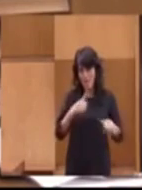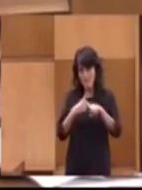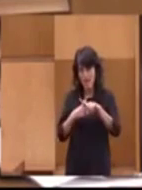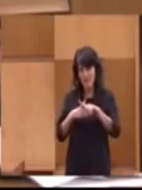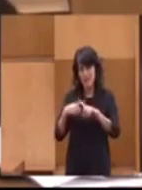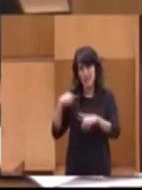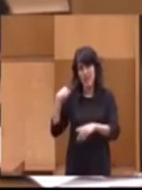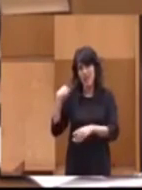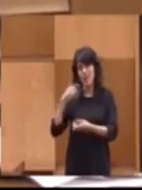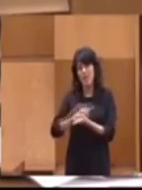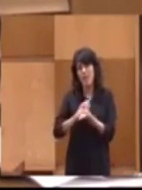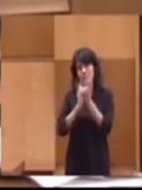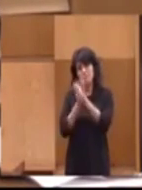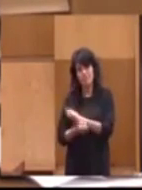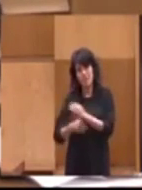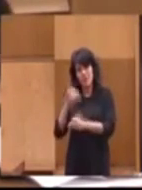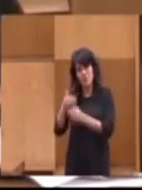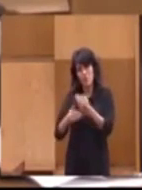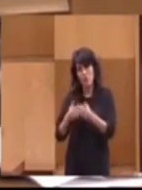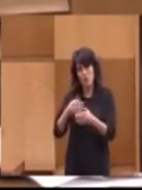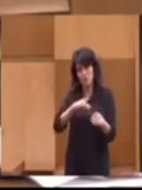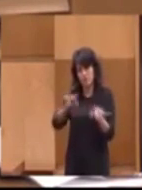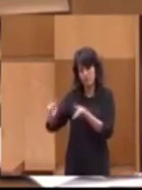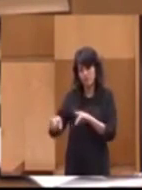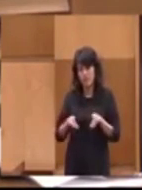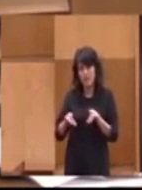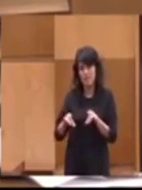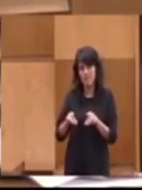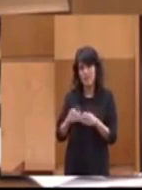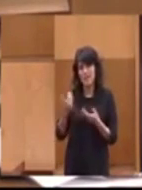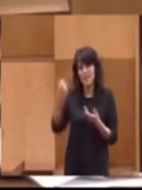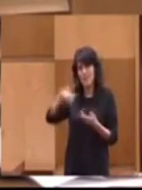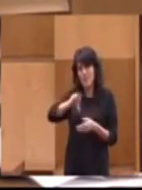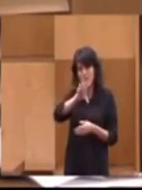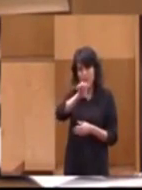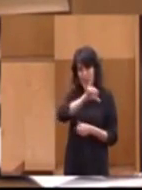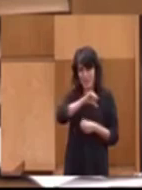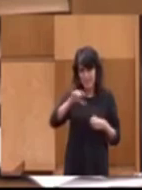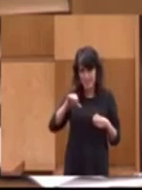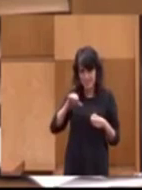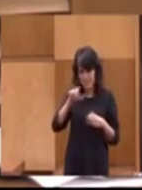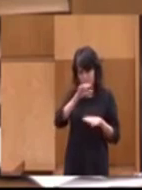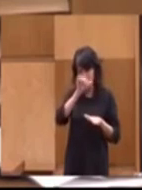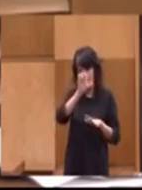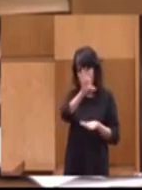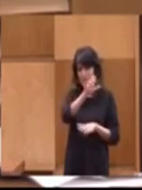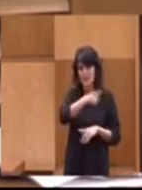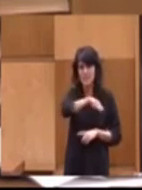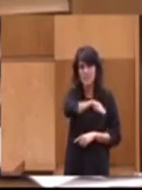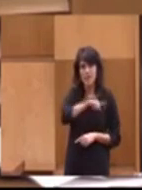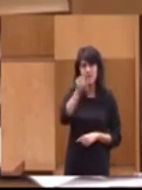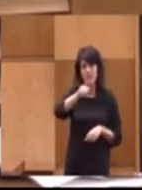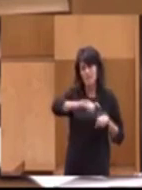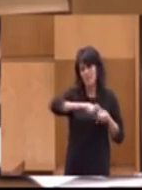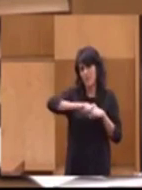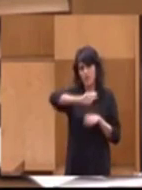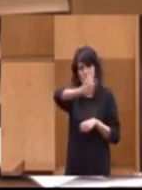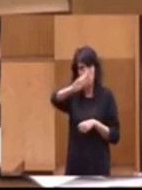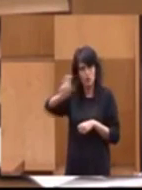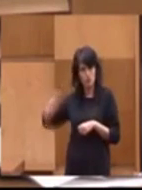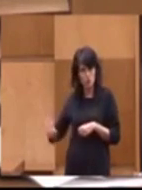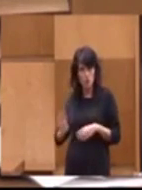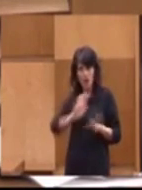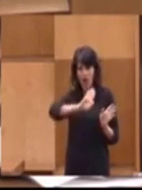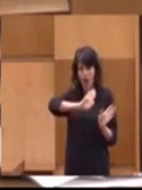sociodemográfica que hemos tenido en nuestro país, contribuido también por muchos otros factores, han hecho sin duda